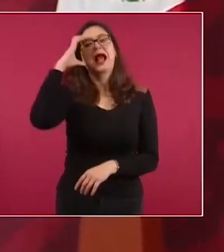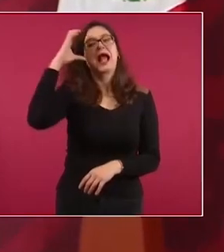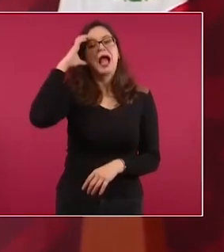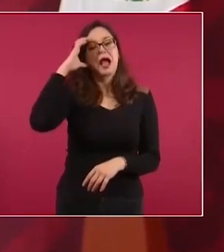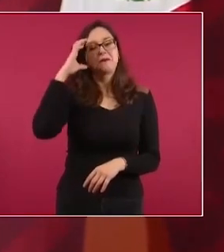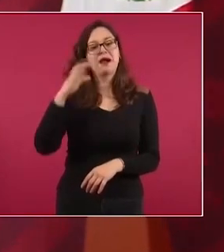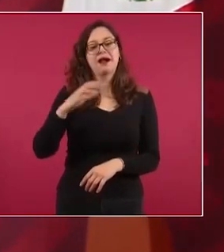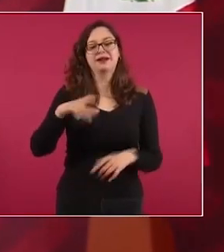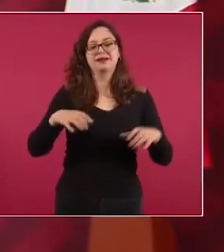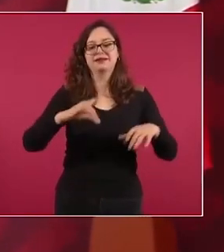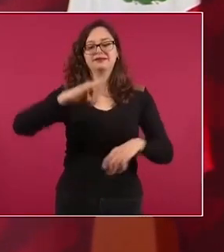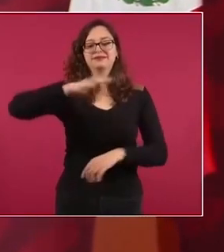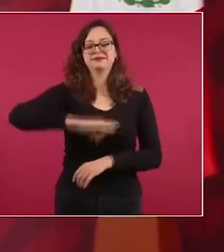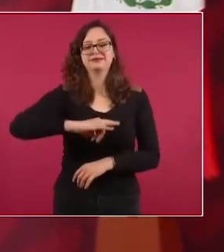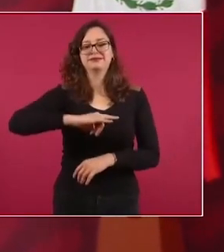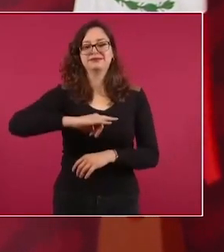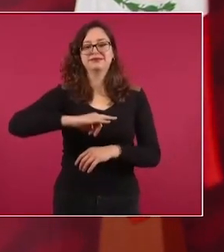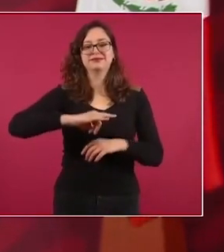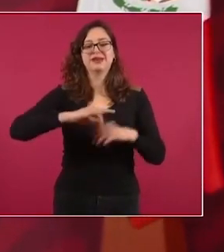arriba la hamaca